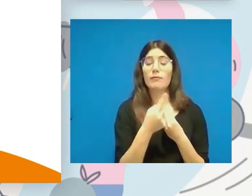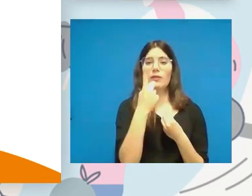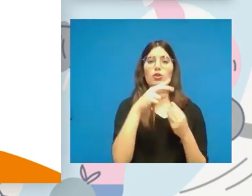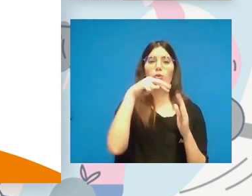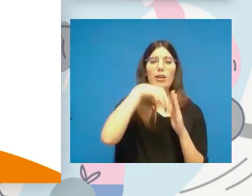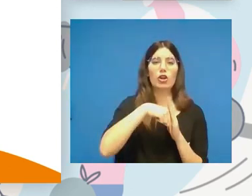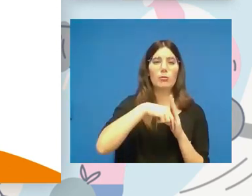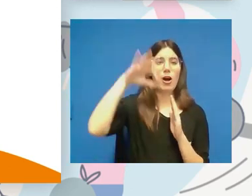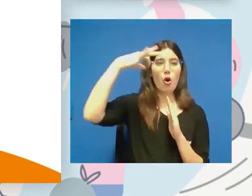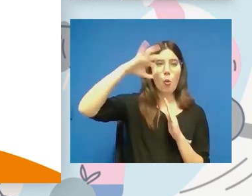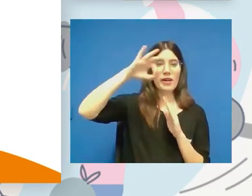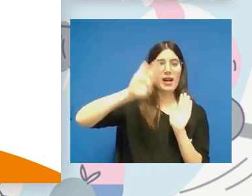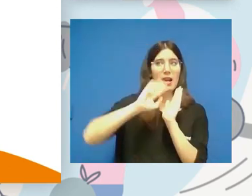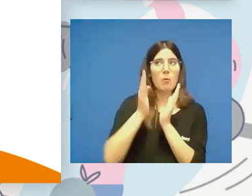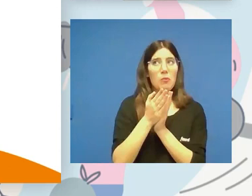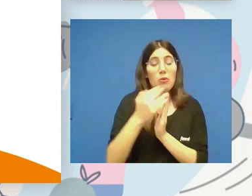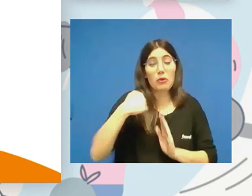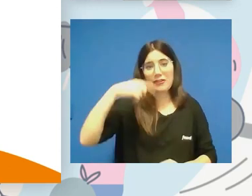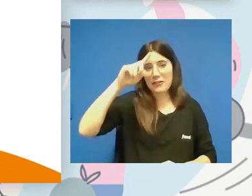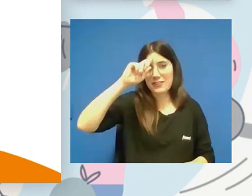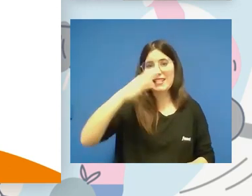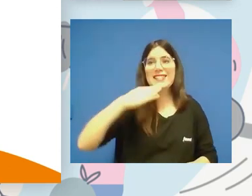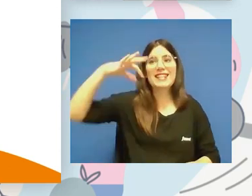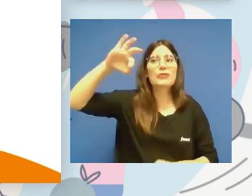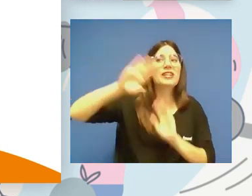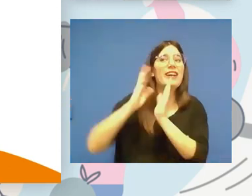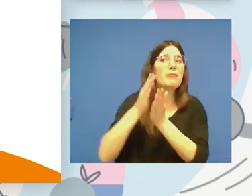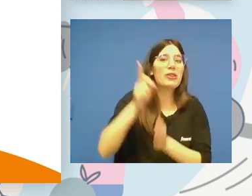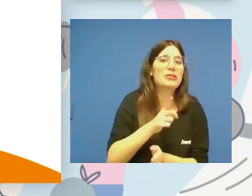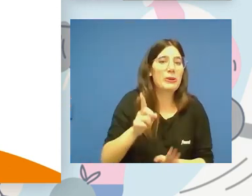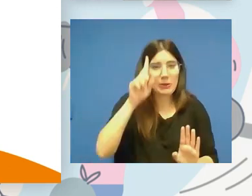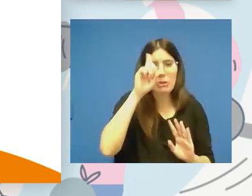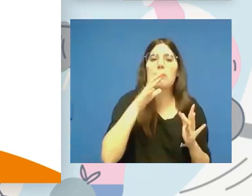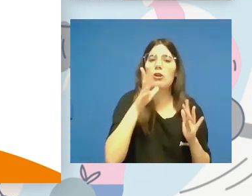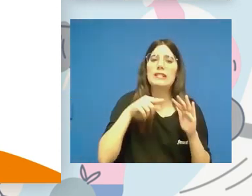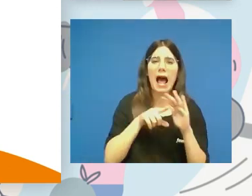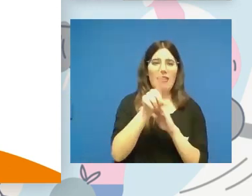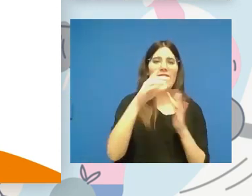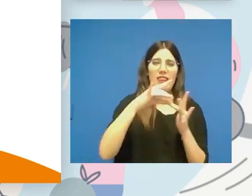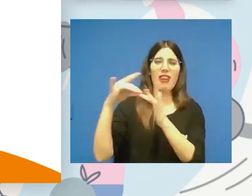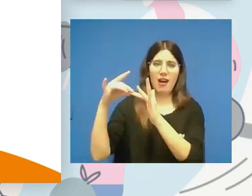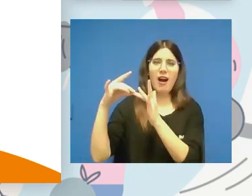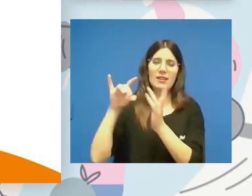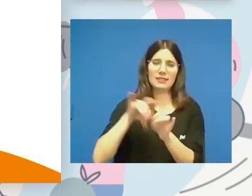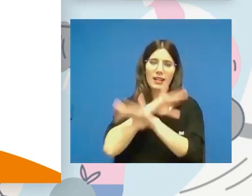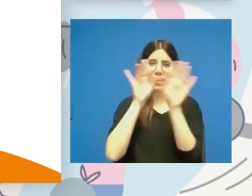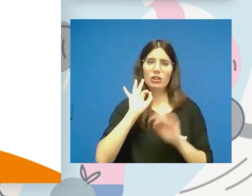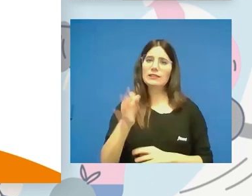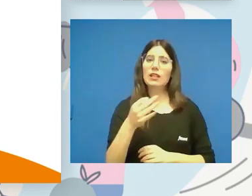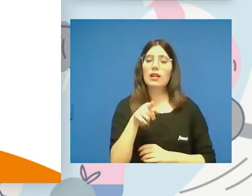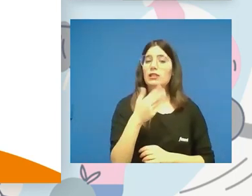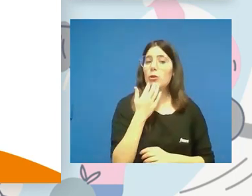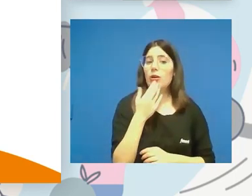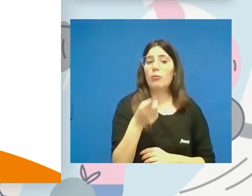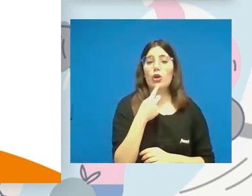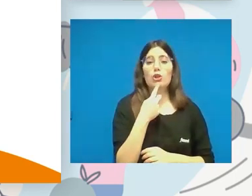única en el mundo. Yo no sé si puede ser así, pero la verdad es que es muy avanzada y así nos lo ha manifestado, por ejemplo, el